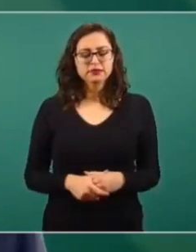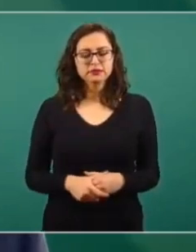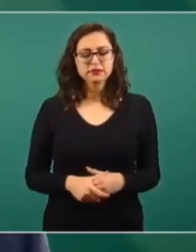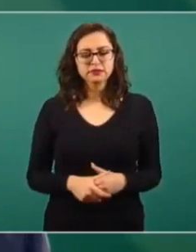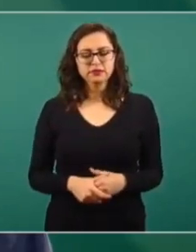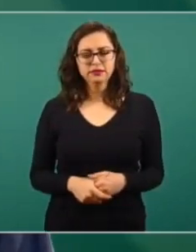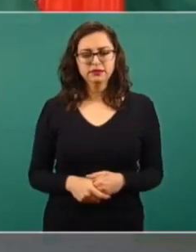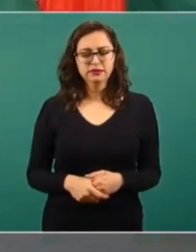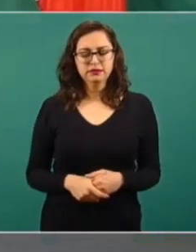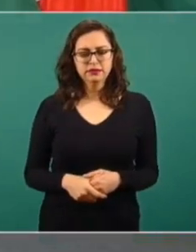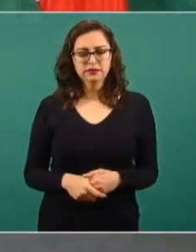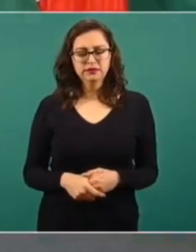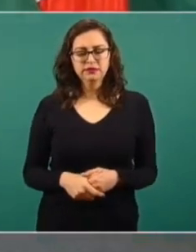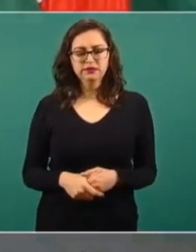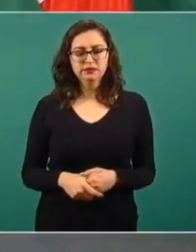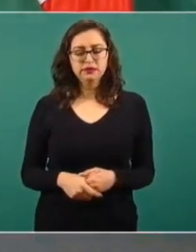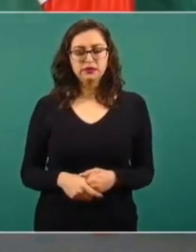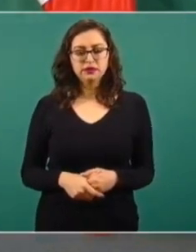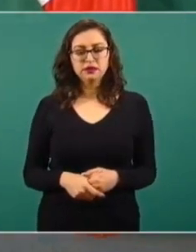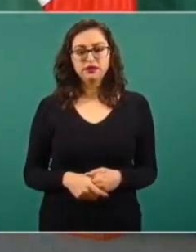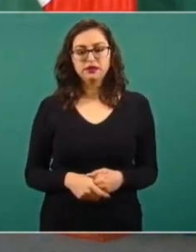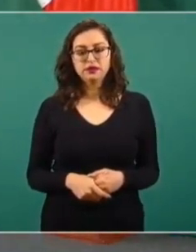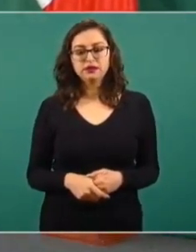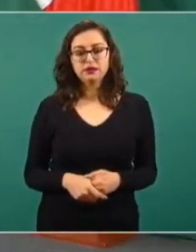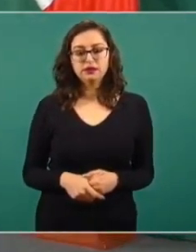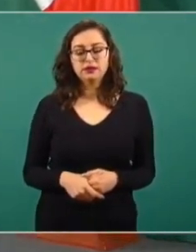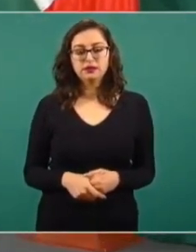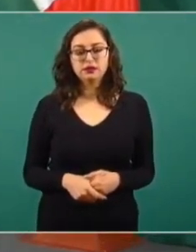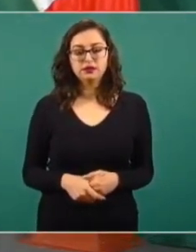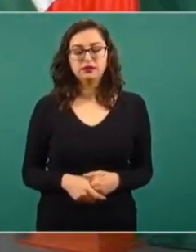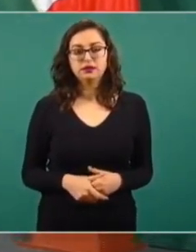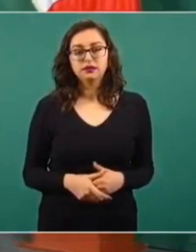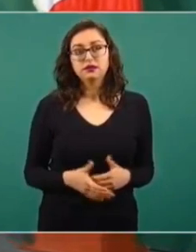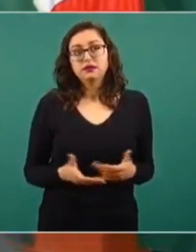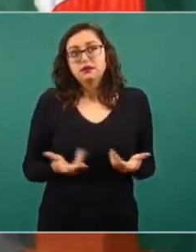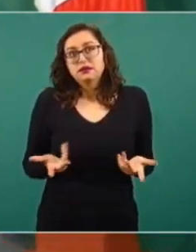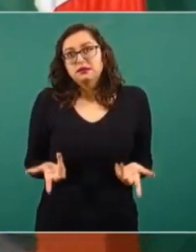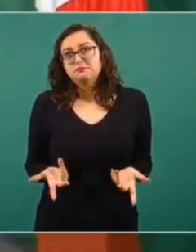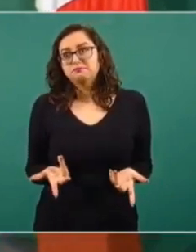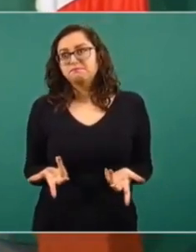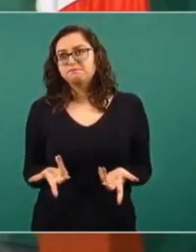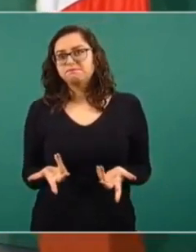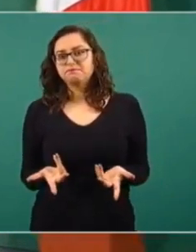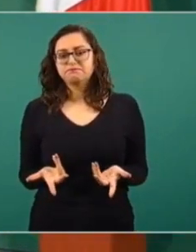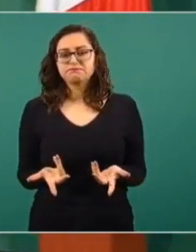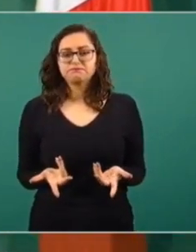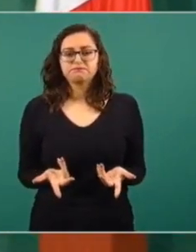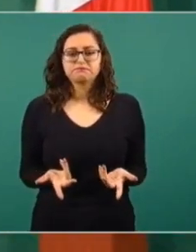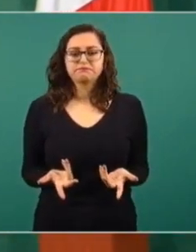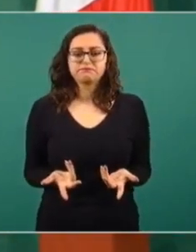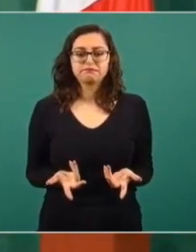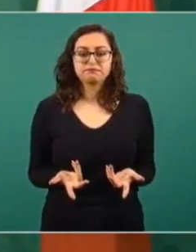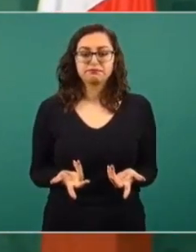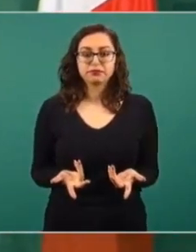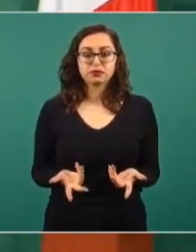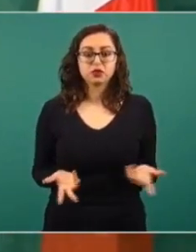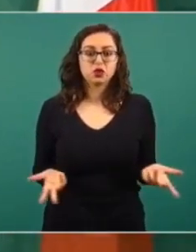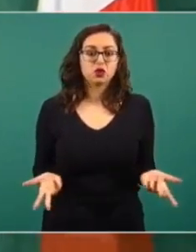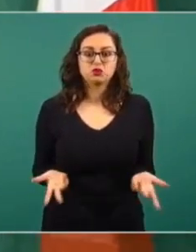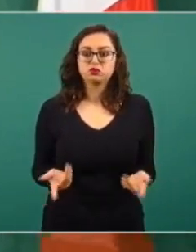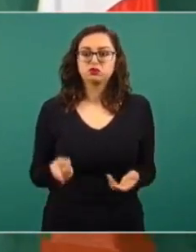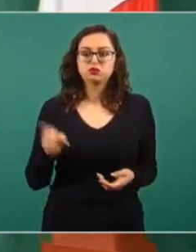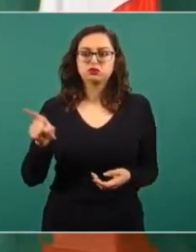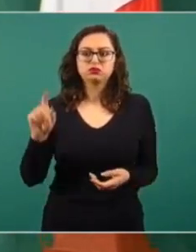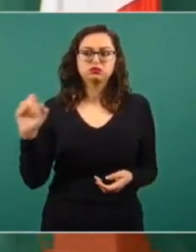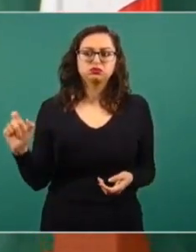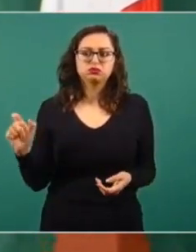Te diría más, no tengo mala opinión de su